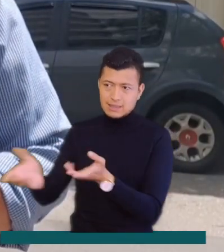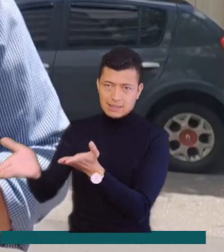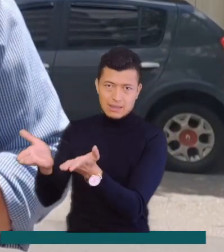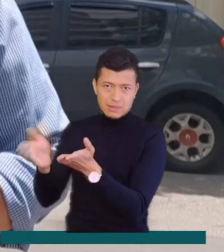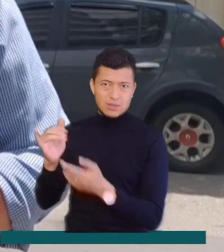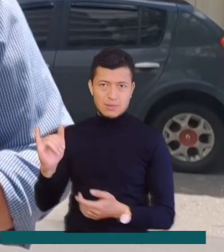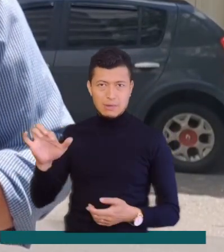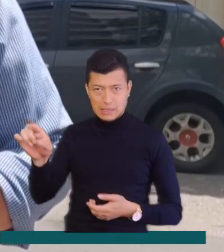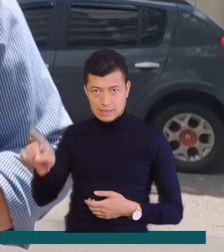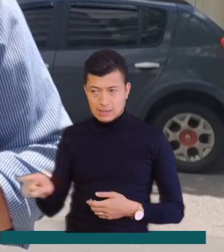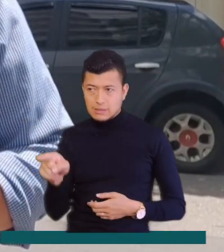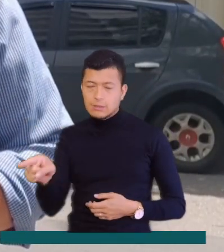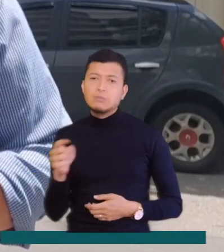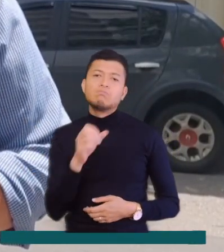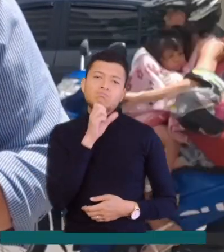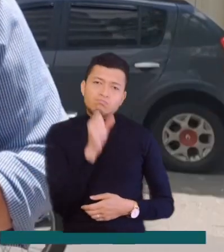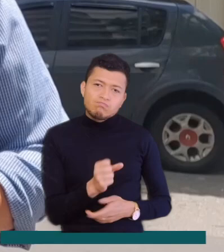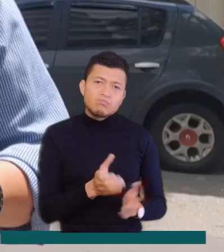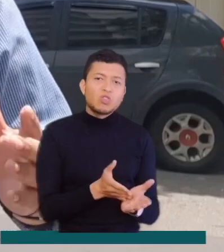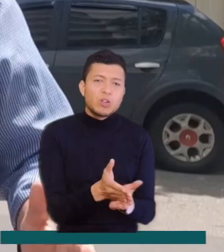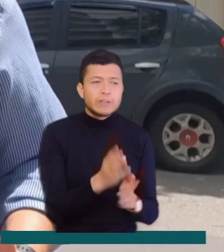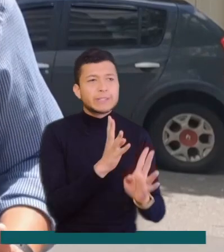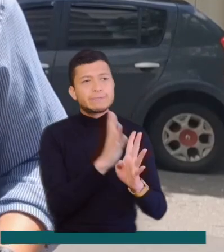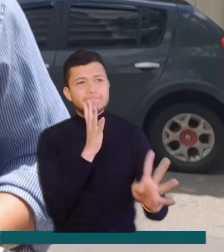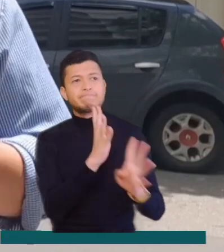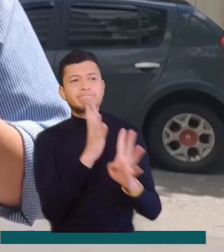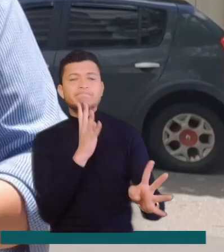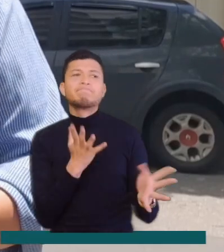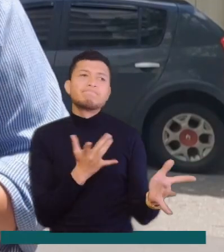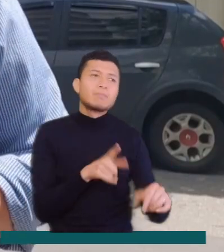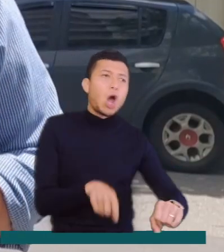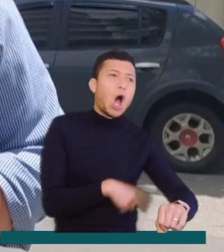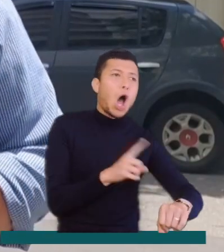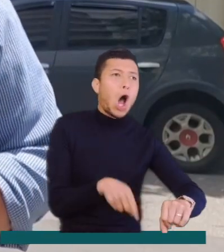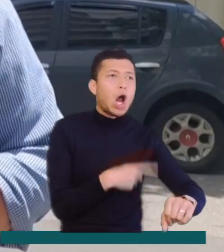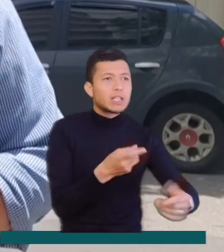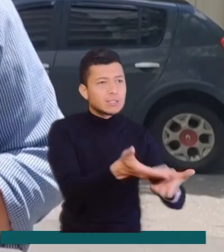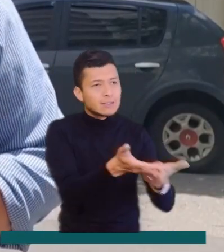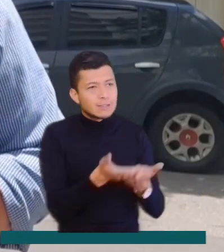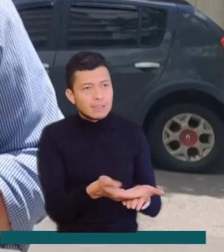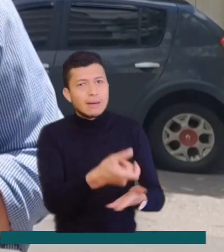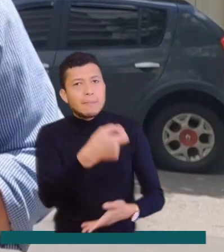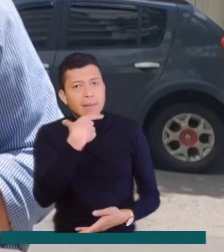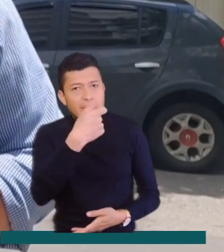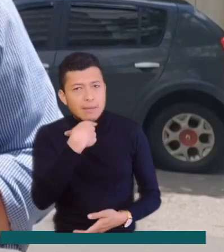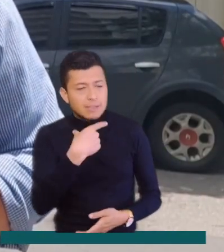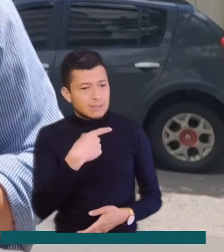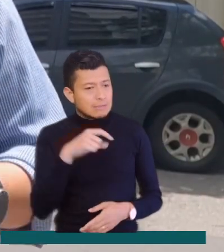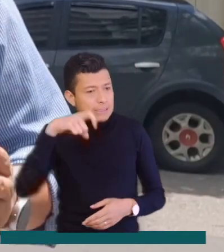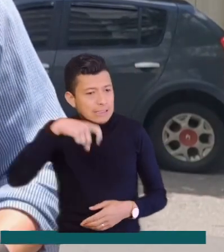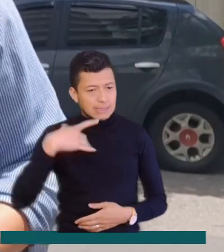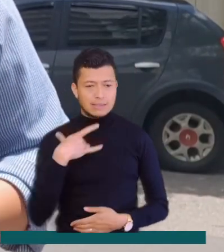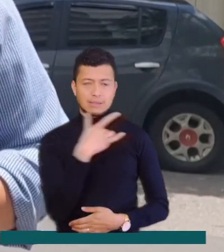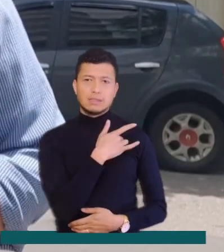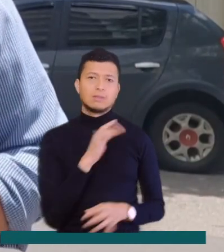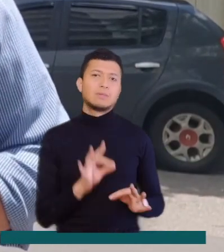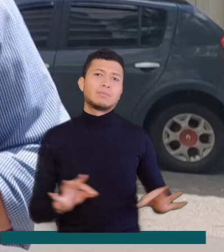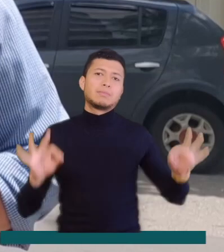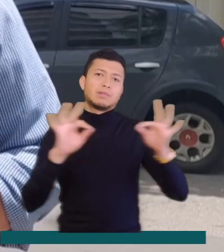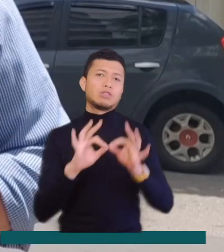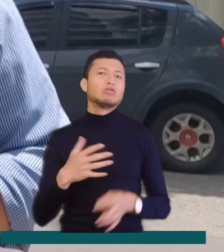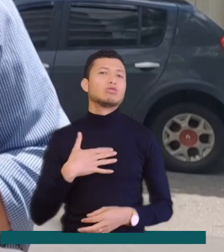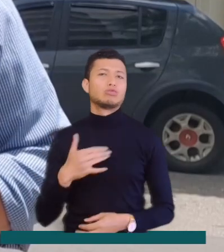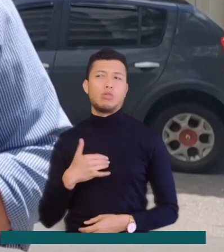prestador de servicios, los abuelos deberán seguir haciendo largas filas y esperando por horas para que les entreguen los medicamentos esenciales para su salud.